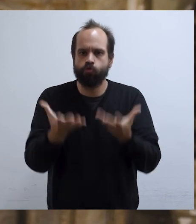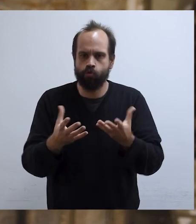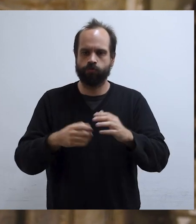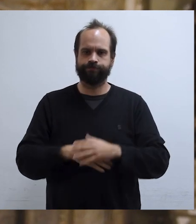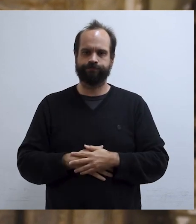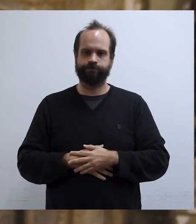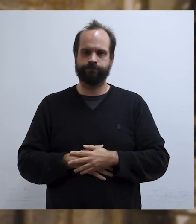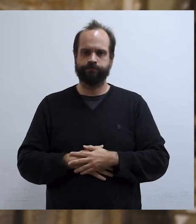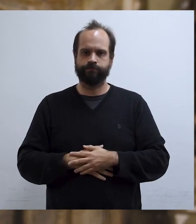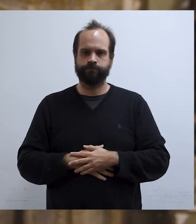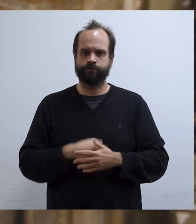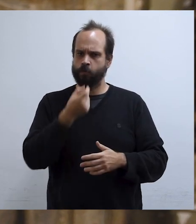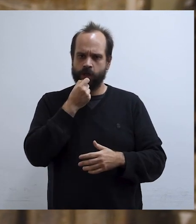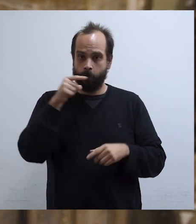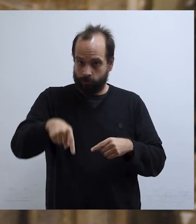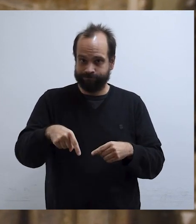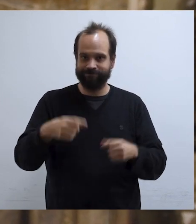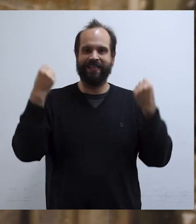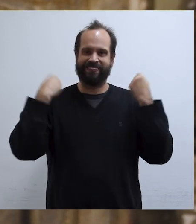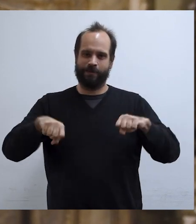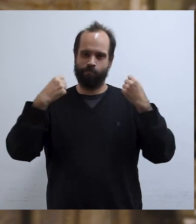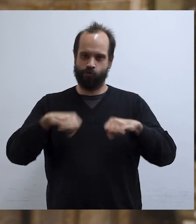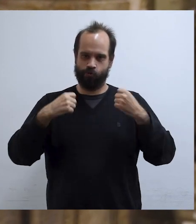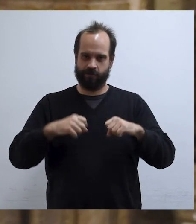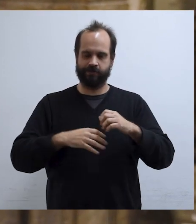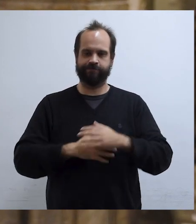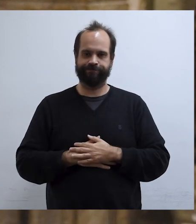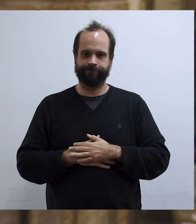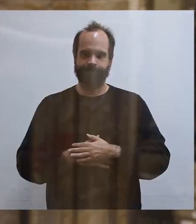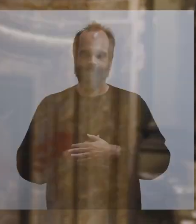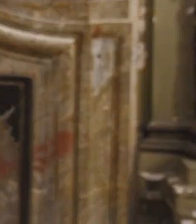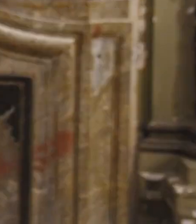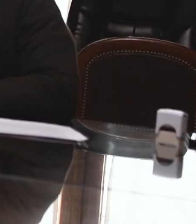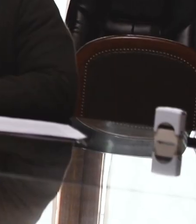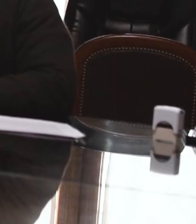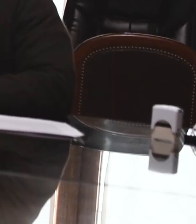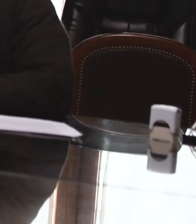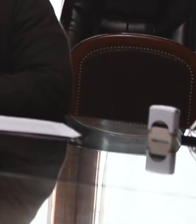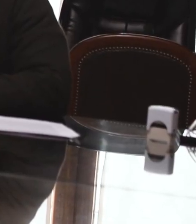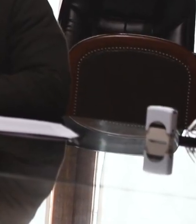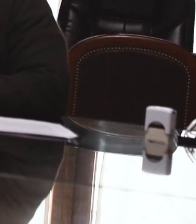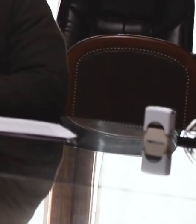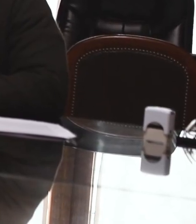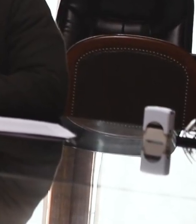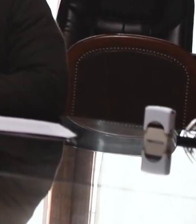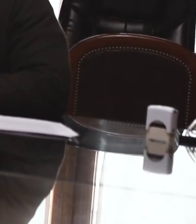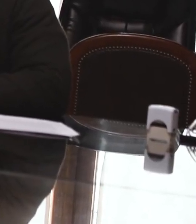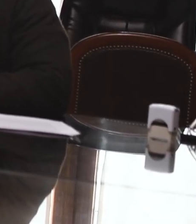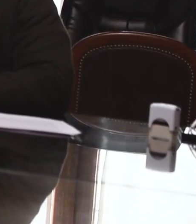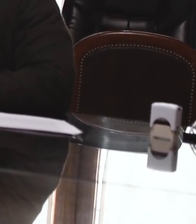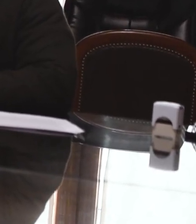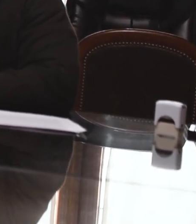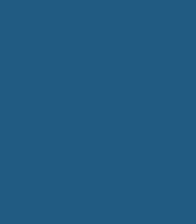posible en la sociedad. En este caso, a través del deporte. Se saludan dándose la mano.